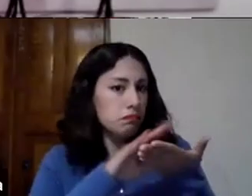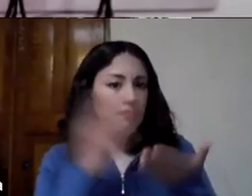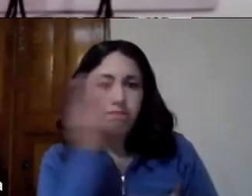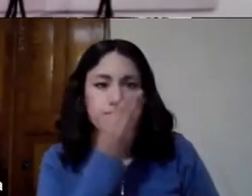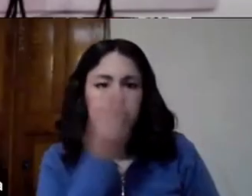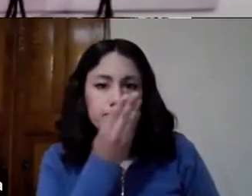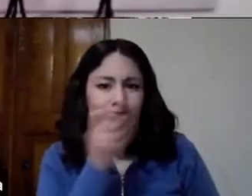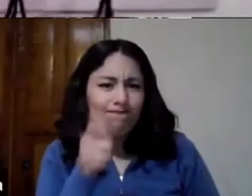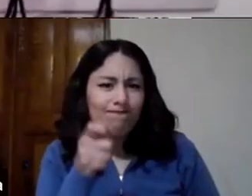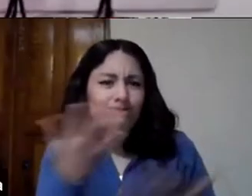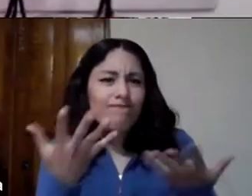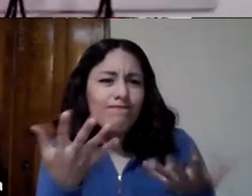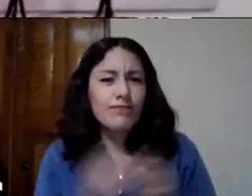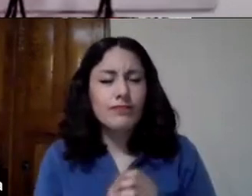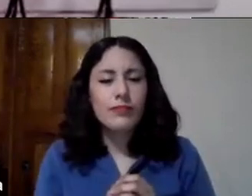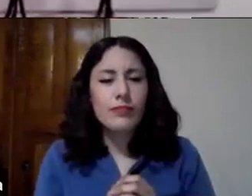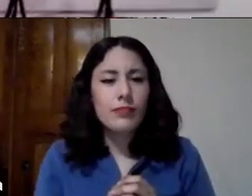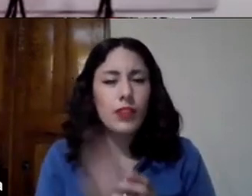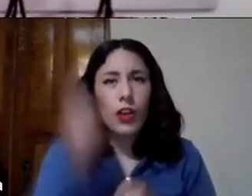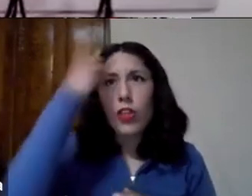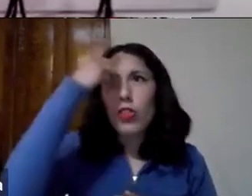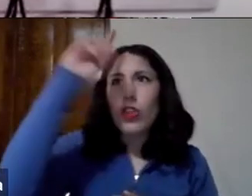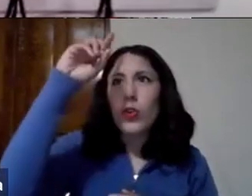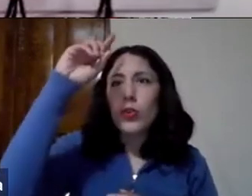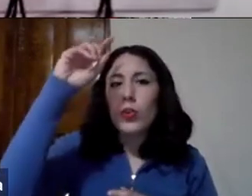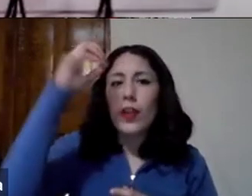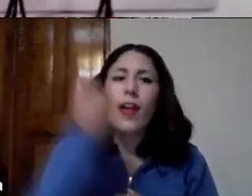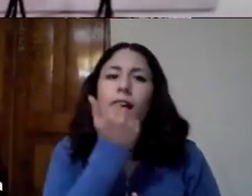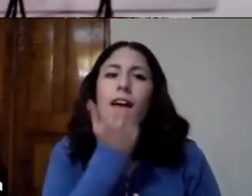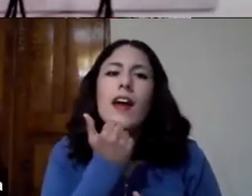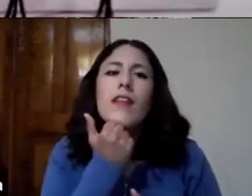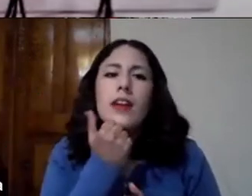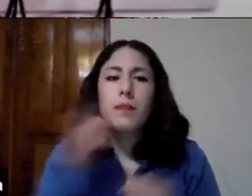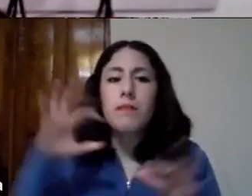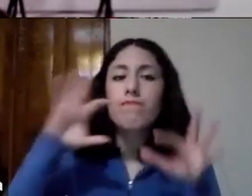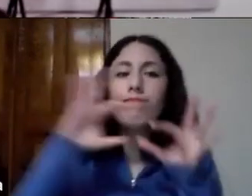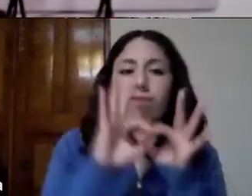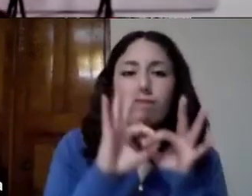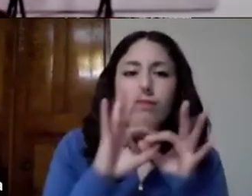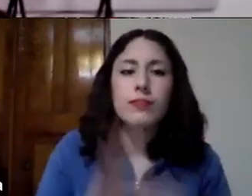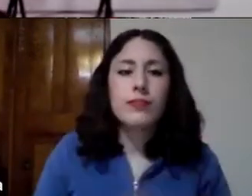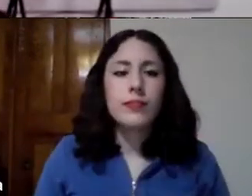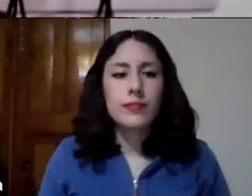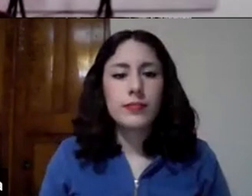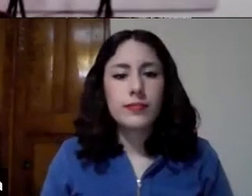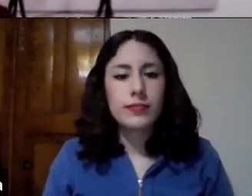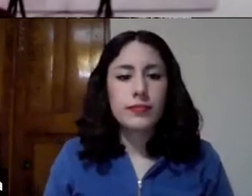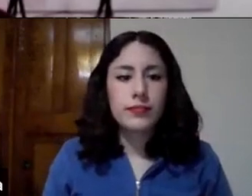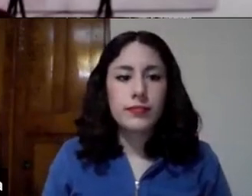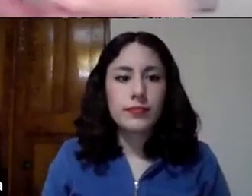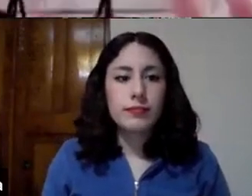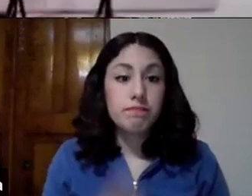el pacto que Dios hace con Abraham y es un pacto que que